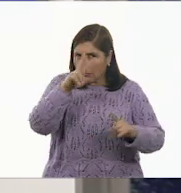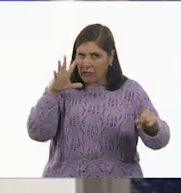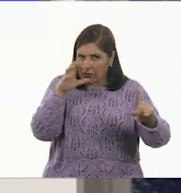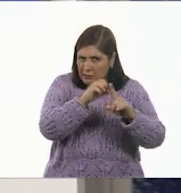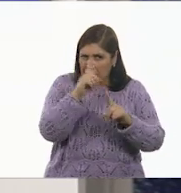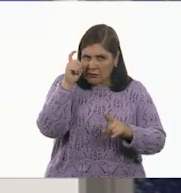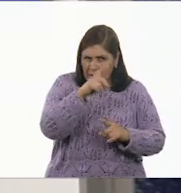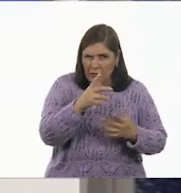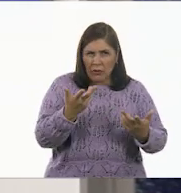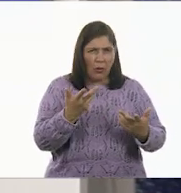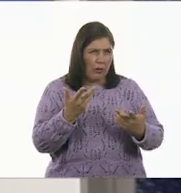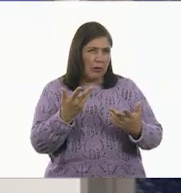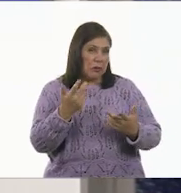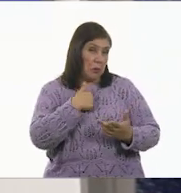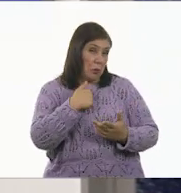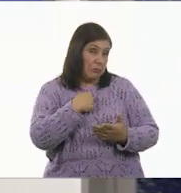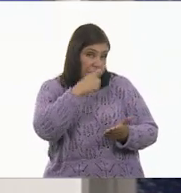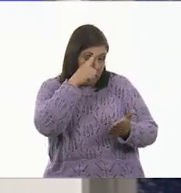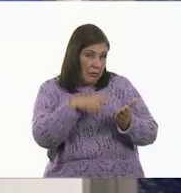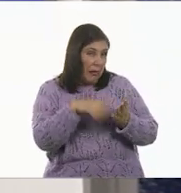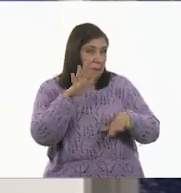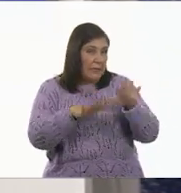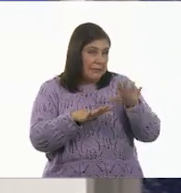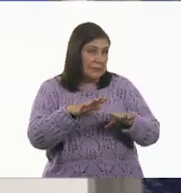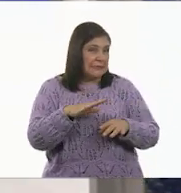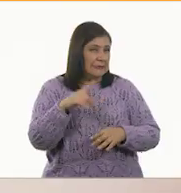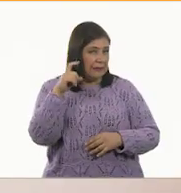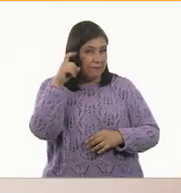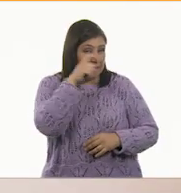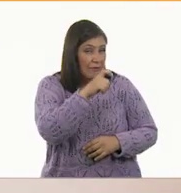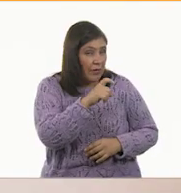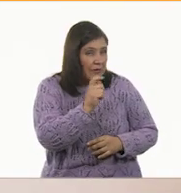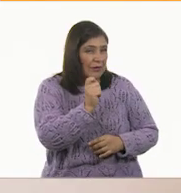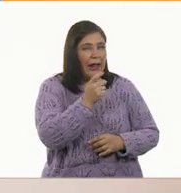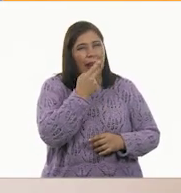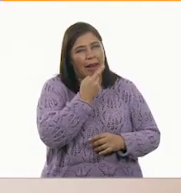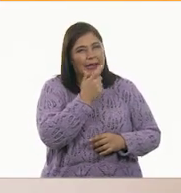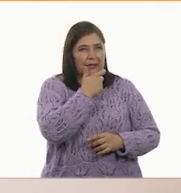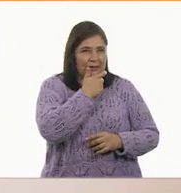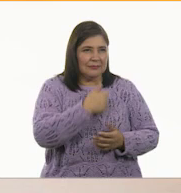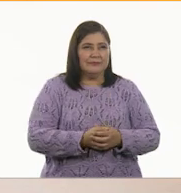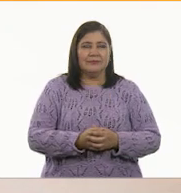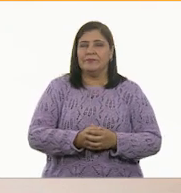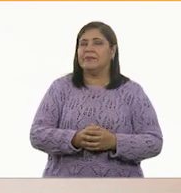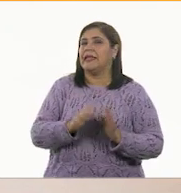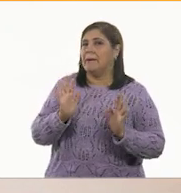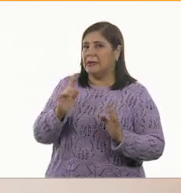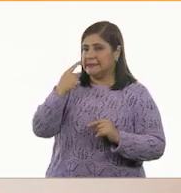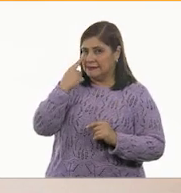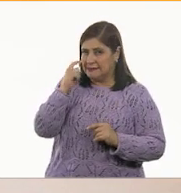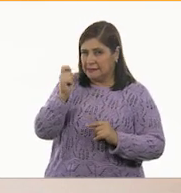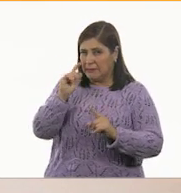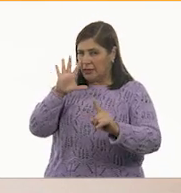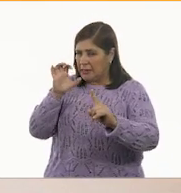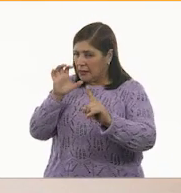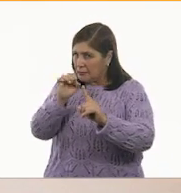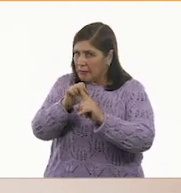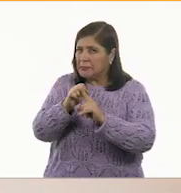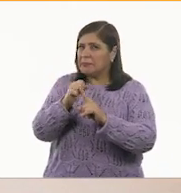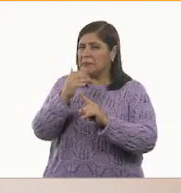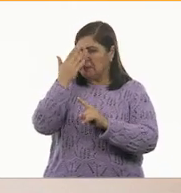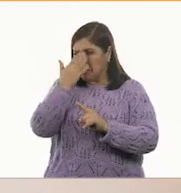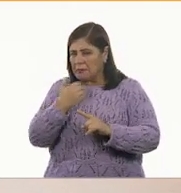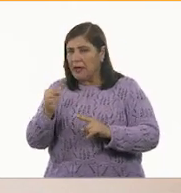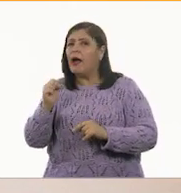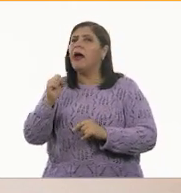retos eran cosas muy difíciles. Oh, ok. Oye, ¿sabes qué? Creo que esto de los retos nos está quedando perfecto y ahí en